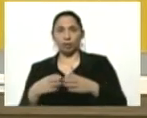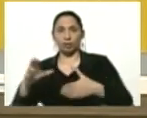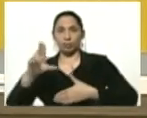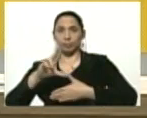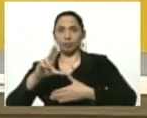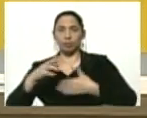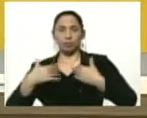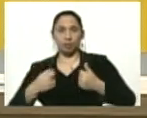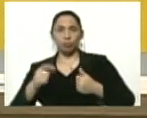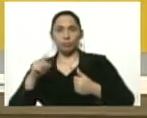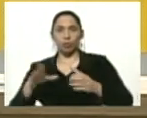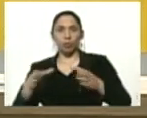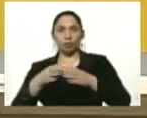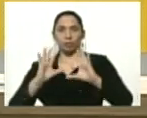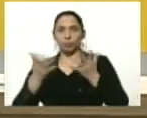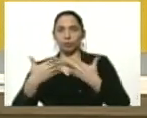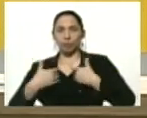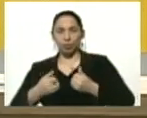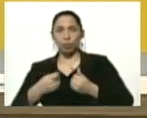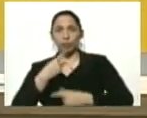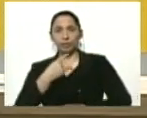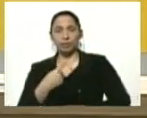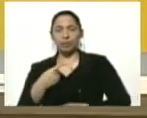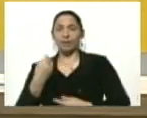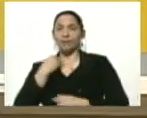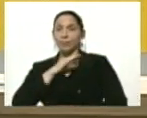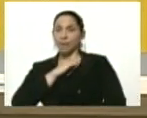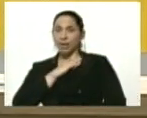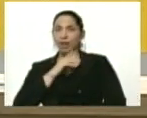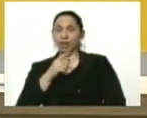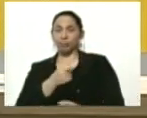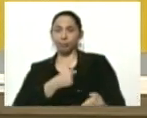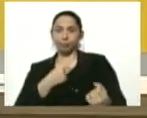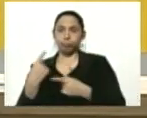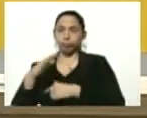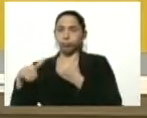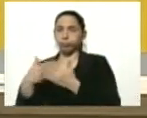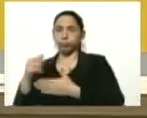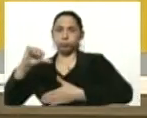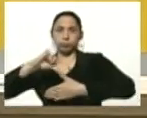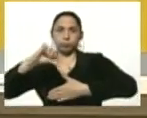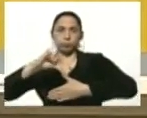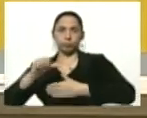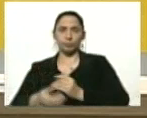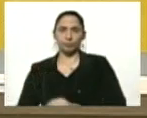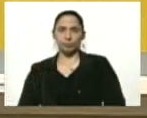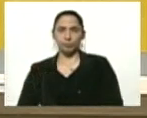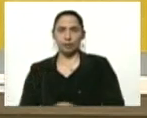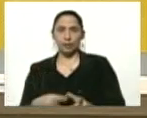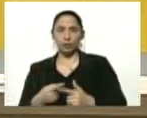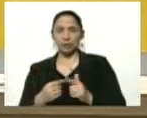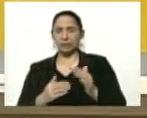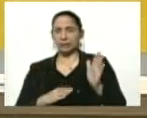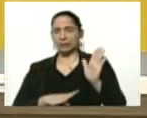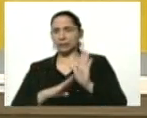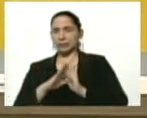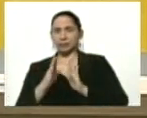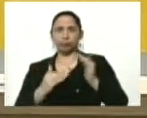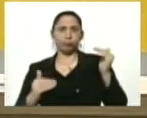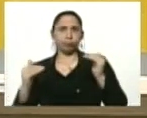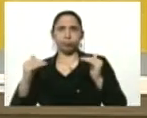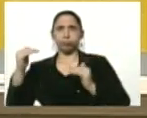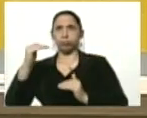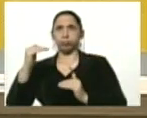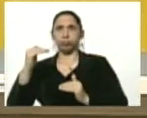en señalar que la pandemia se trasladó a Sudamérica por este crecimiento exponencial